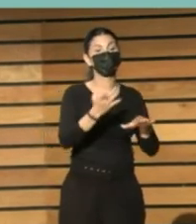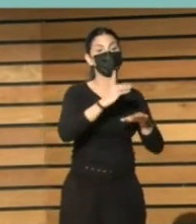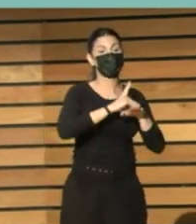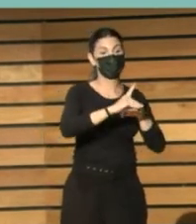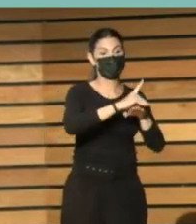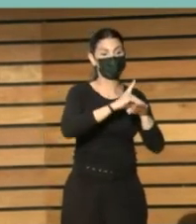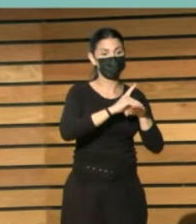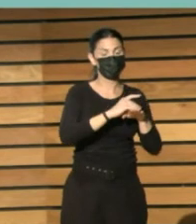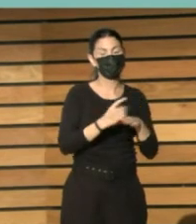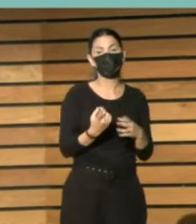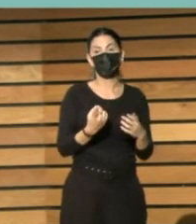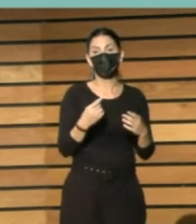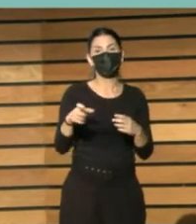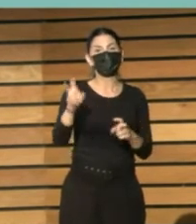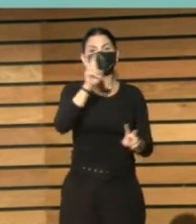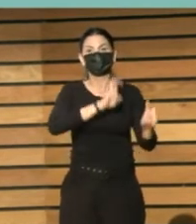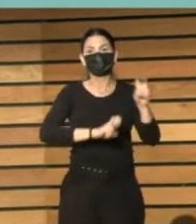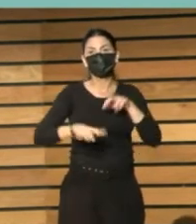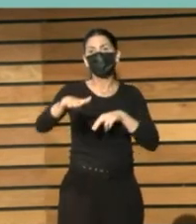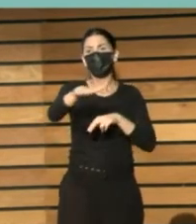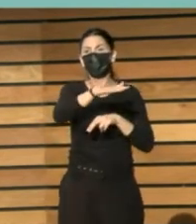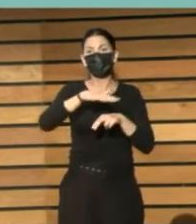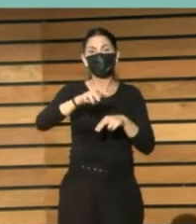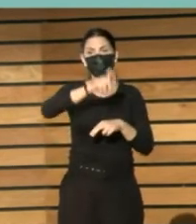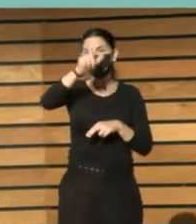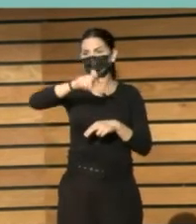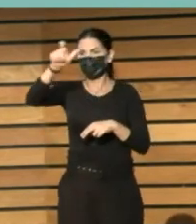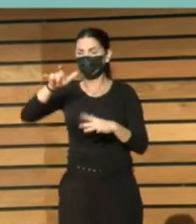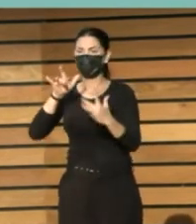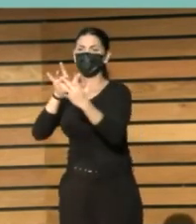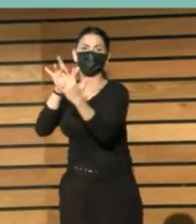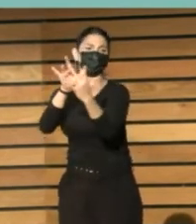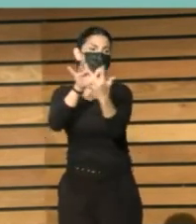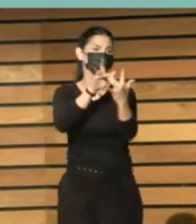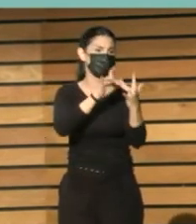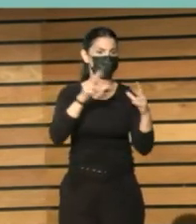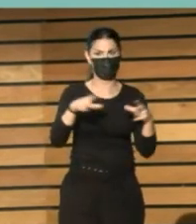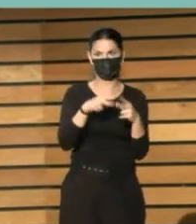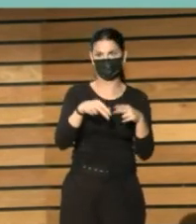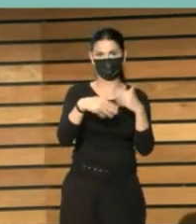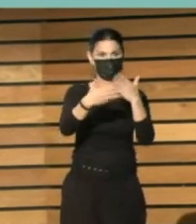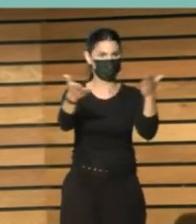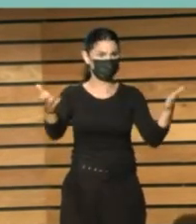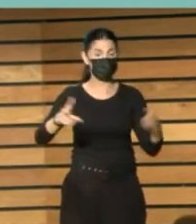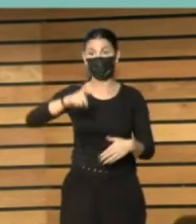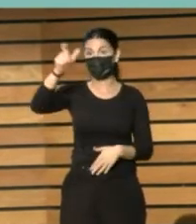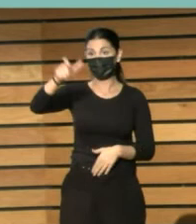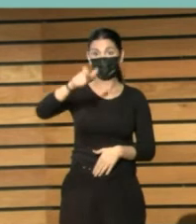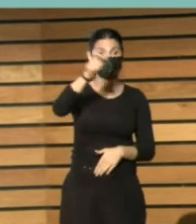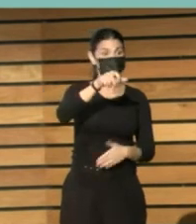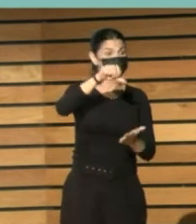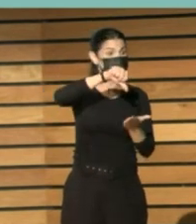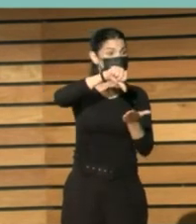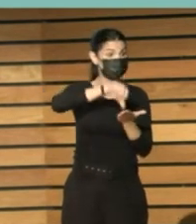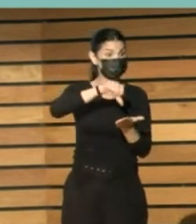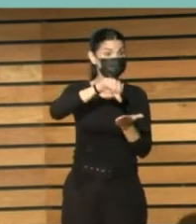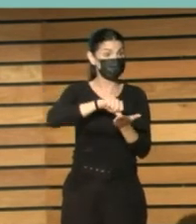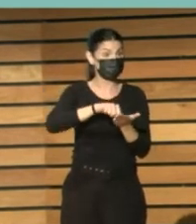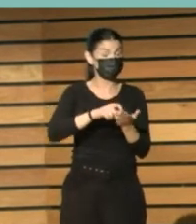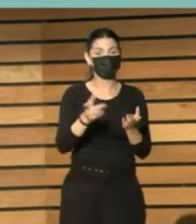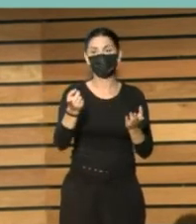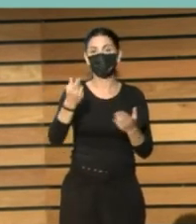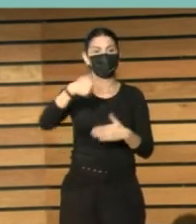un espacio ciudadano en el que estamos conectados contigo. Las personas que son el centro de nuestras bibliotecas.